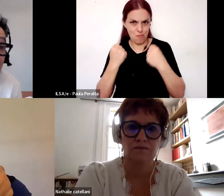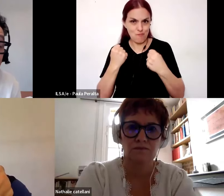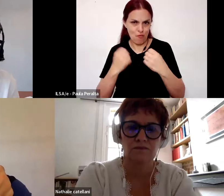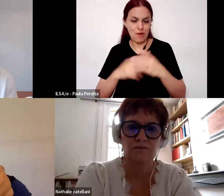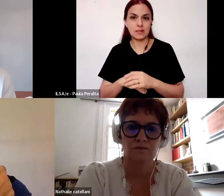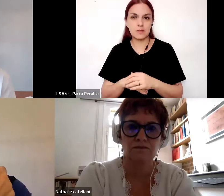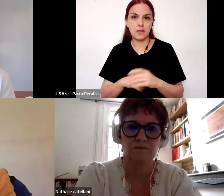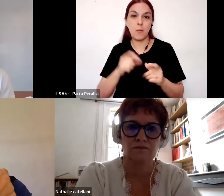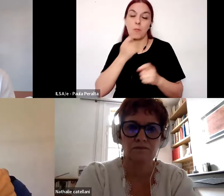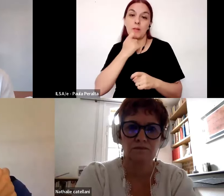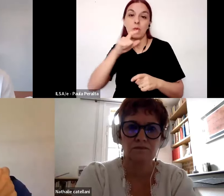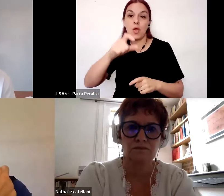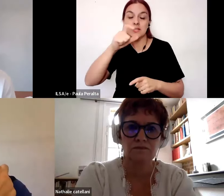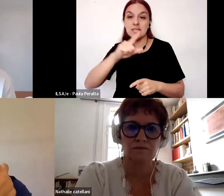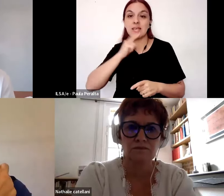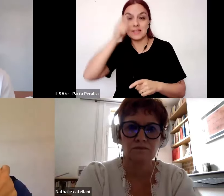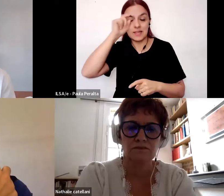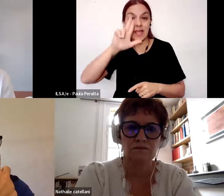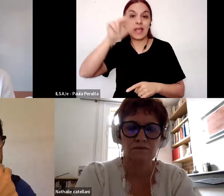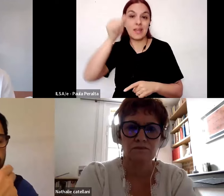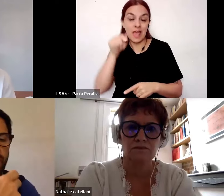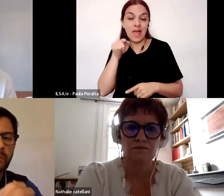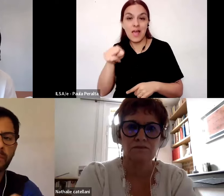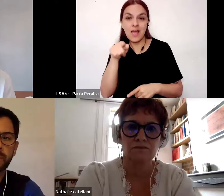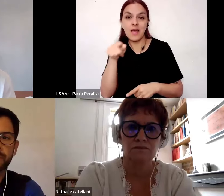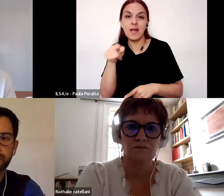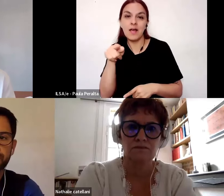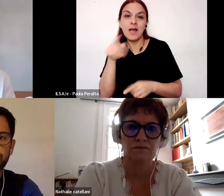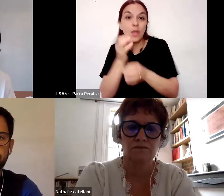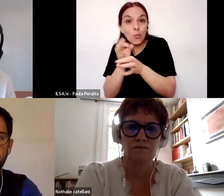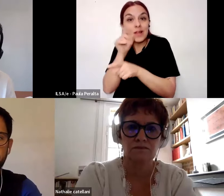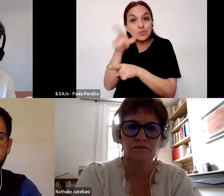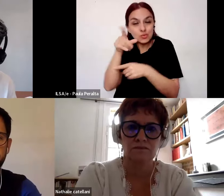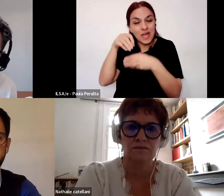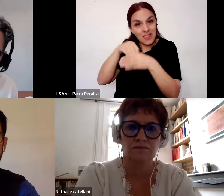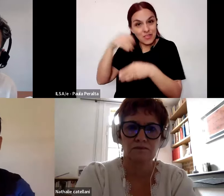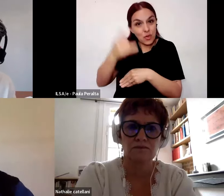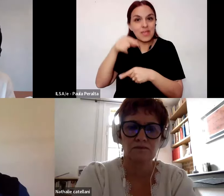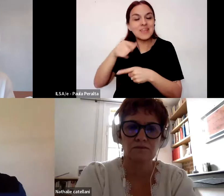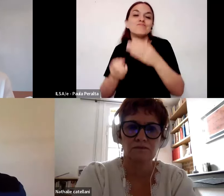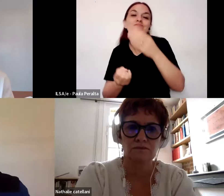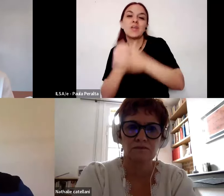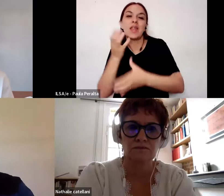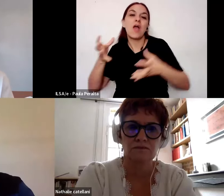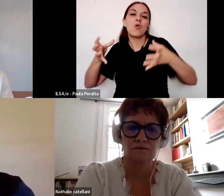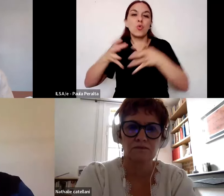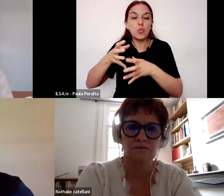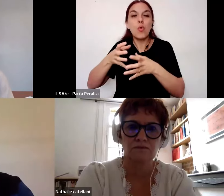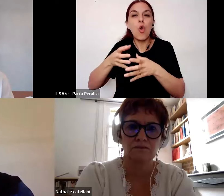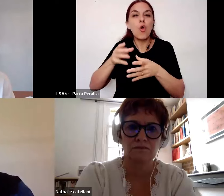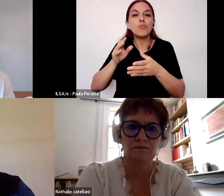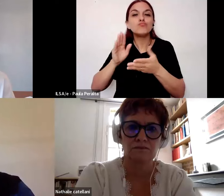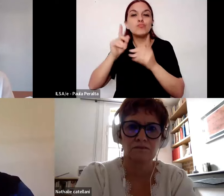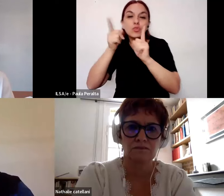Cetera a través de su escuela Marina Vilte generó todo un movimiento muy intenso de docentes que investigan desde la escuela